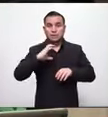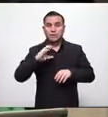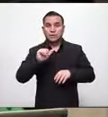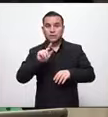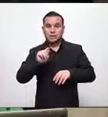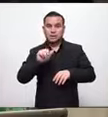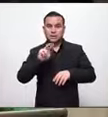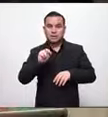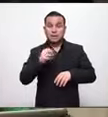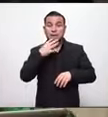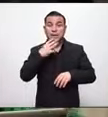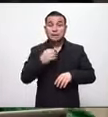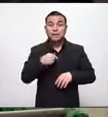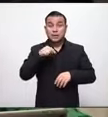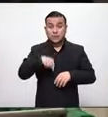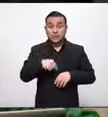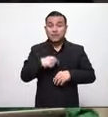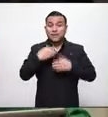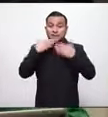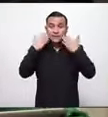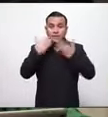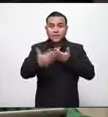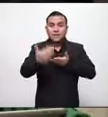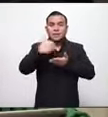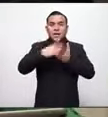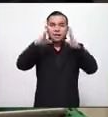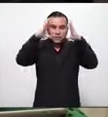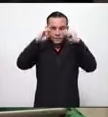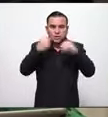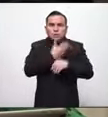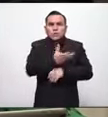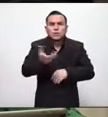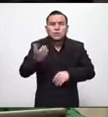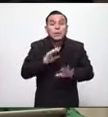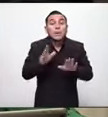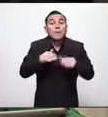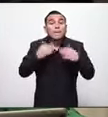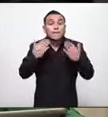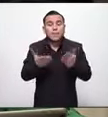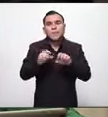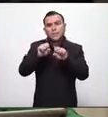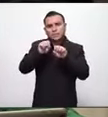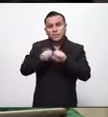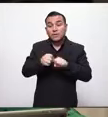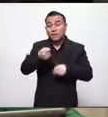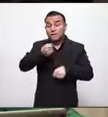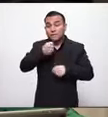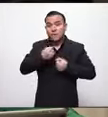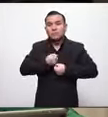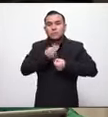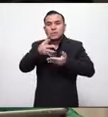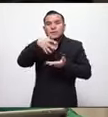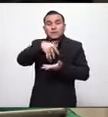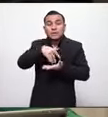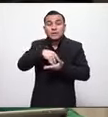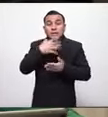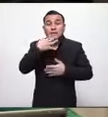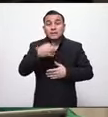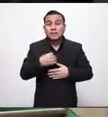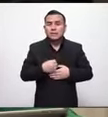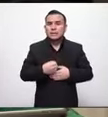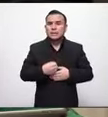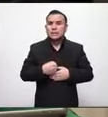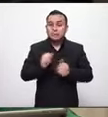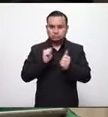me da mucho gusto poder estar aquí esta noche con todos ustedes y poder informarles del enorme